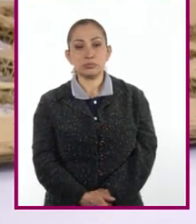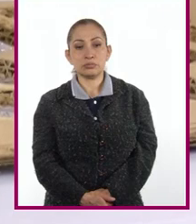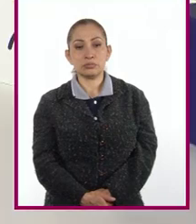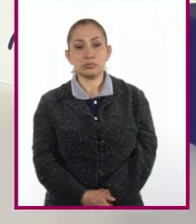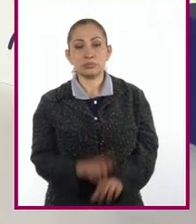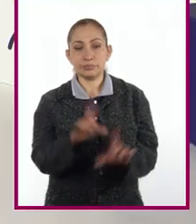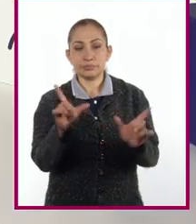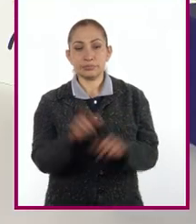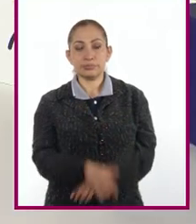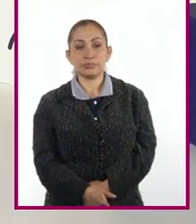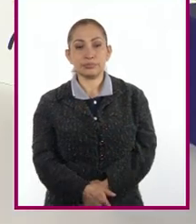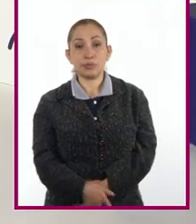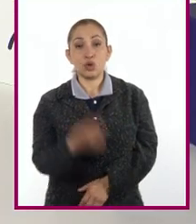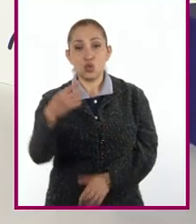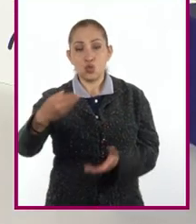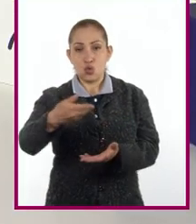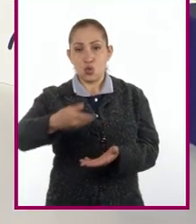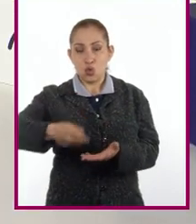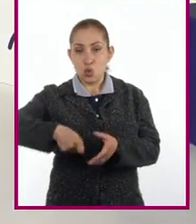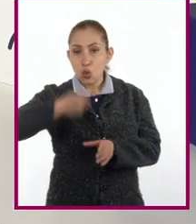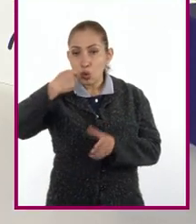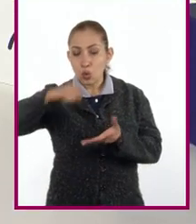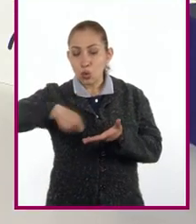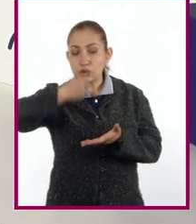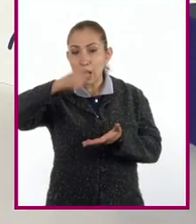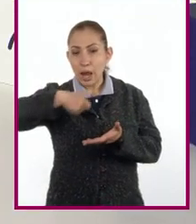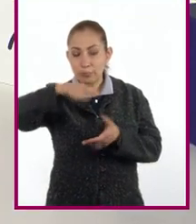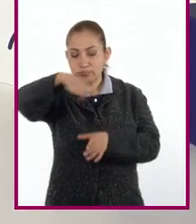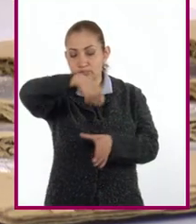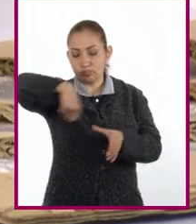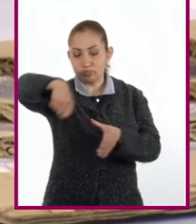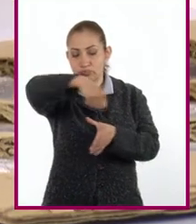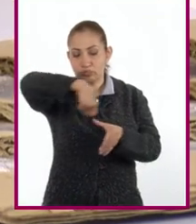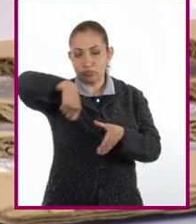Listo. Con tu cuchara, revuelve todo.